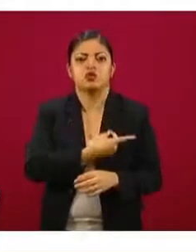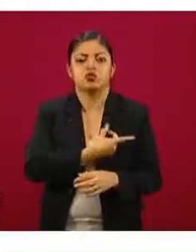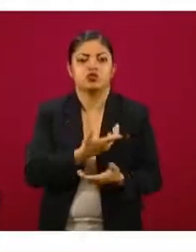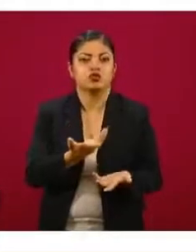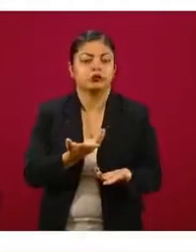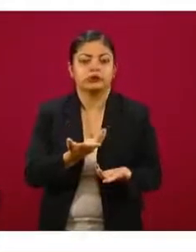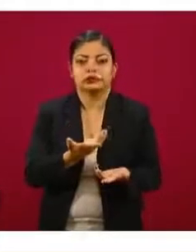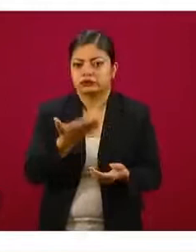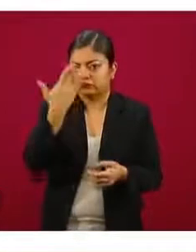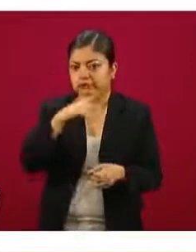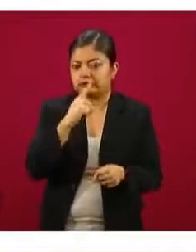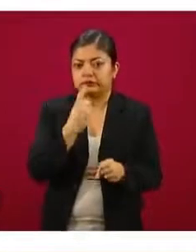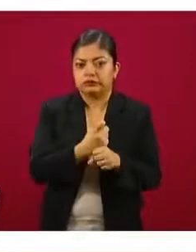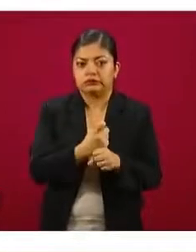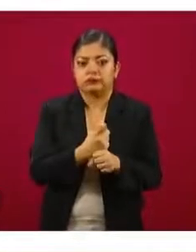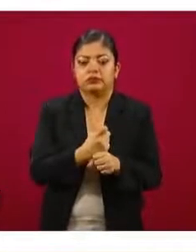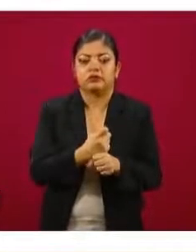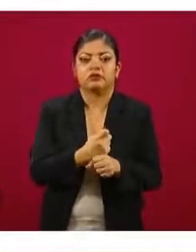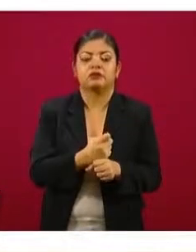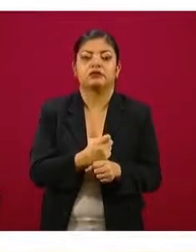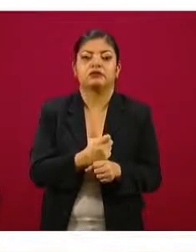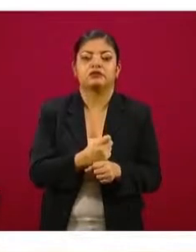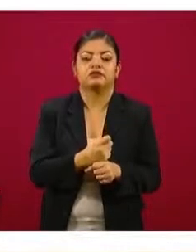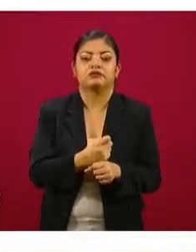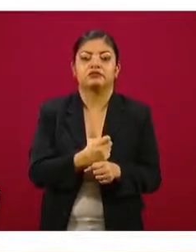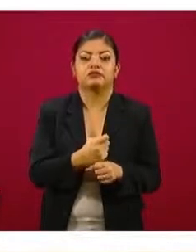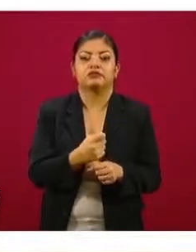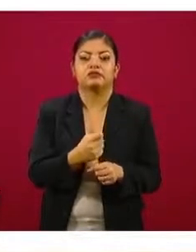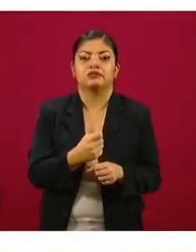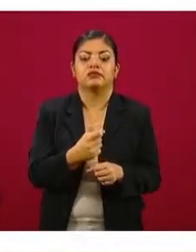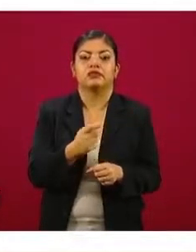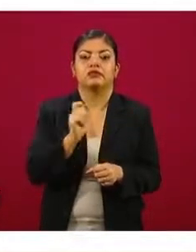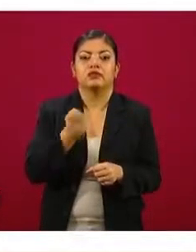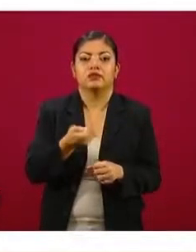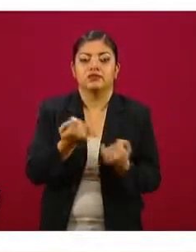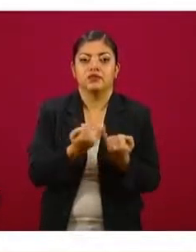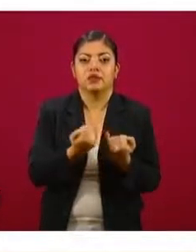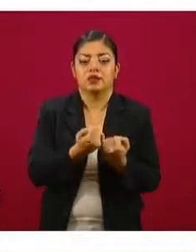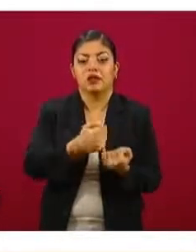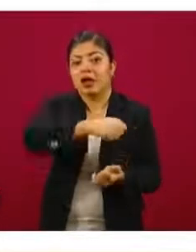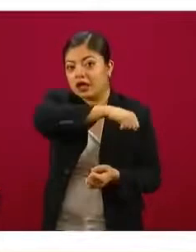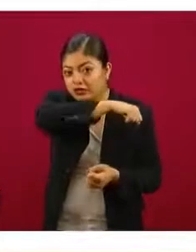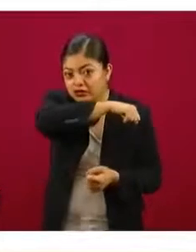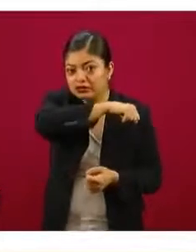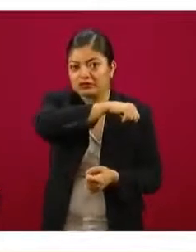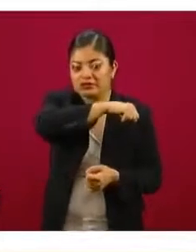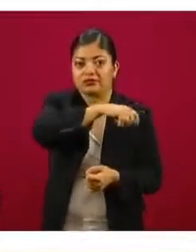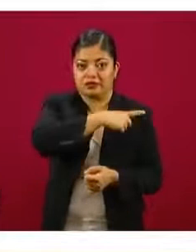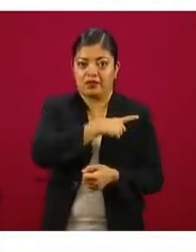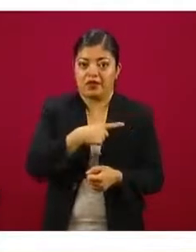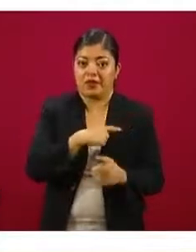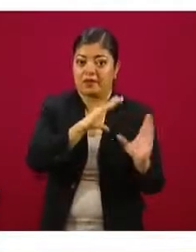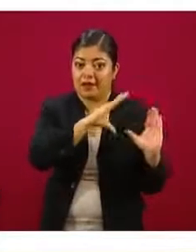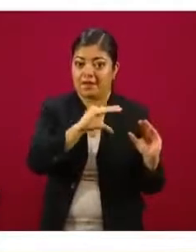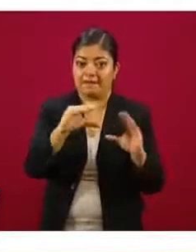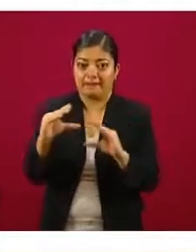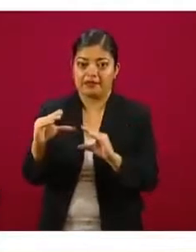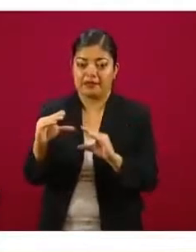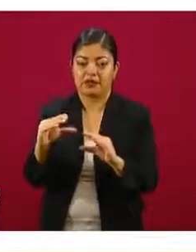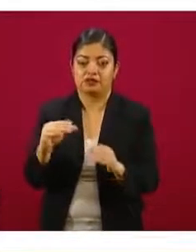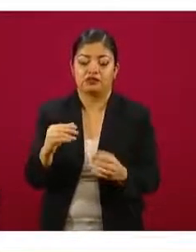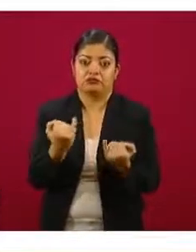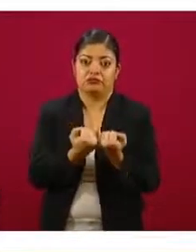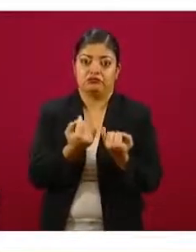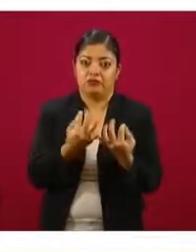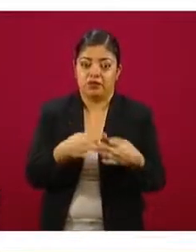básicos y elementales como el famoso estornudo de etiqueta, con capacitaciones, capacitación que debe